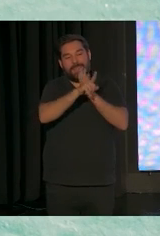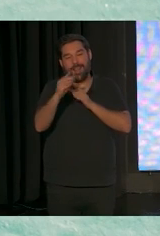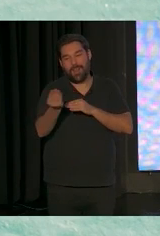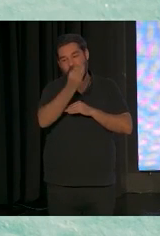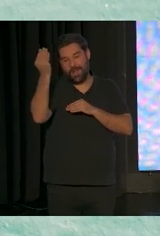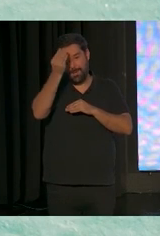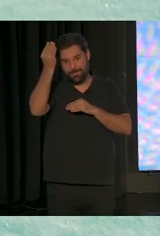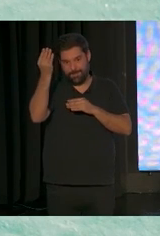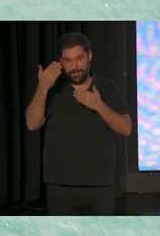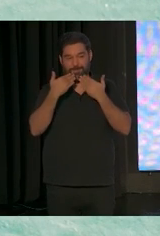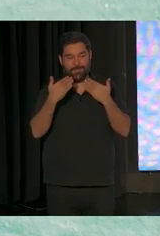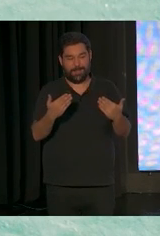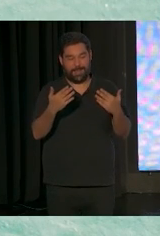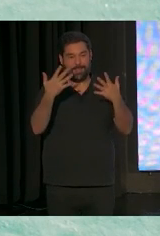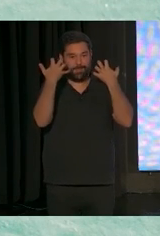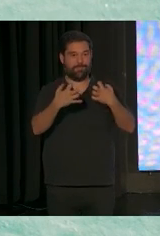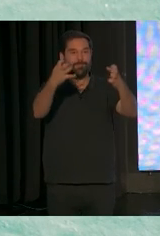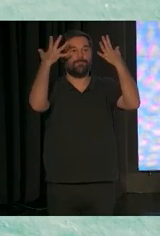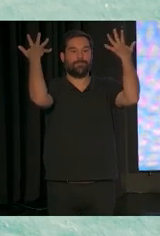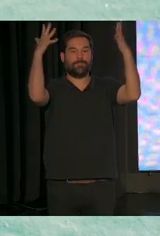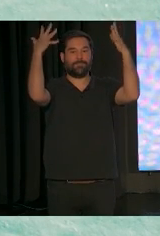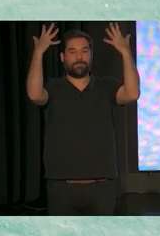Gracias. Gracias.